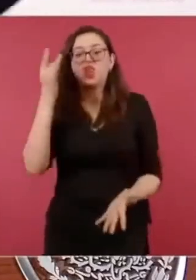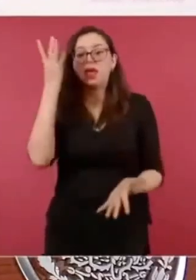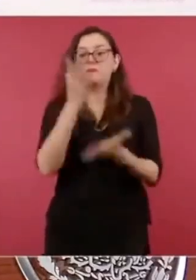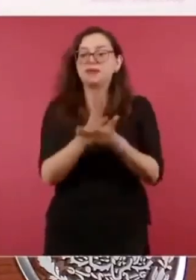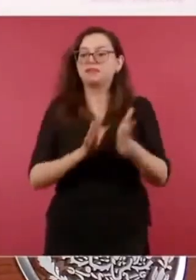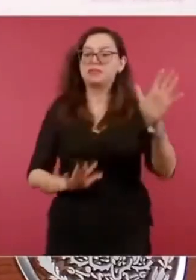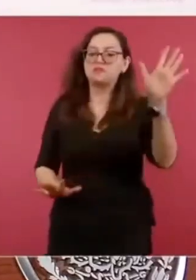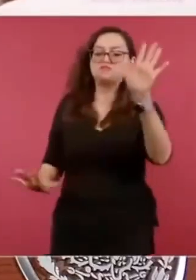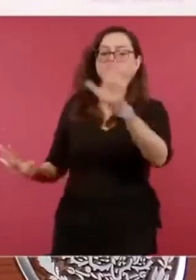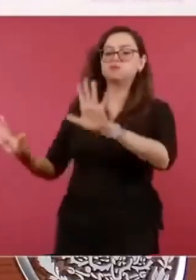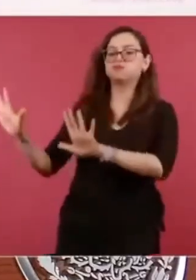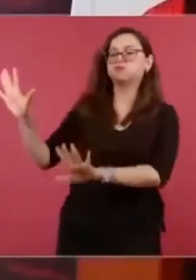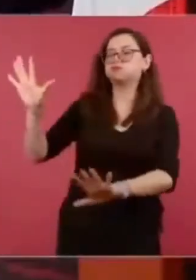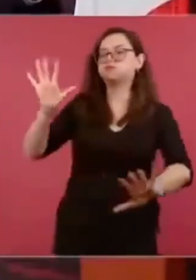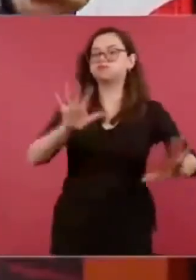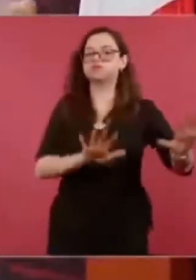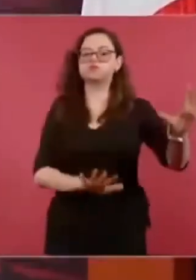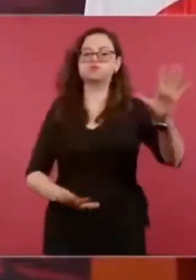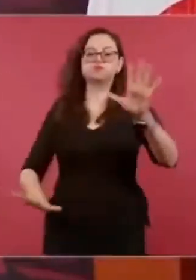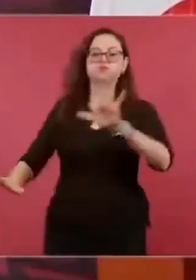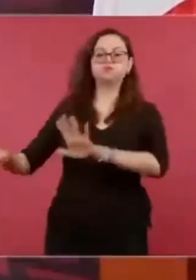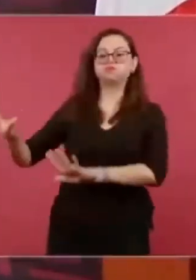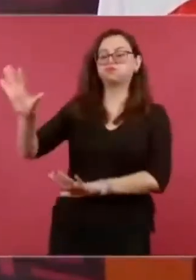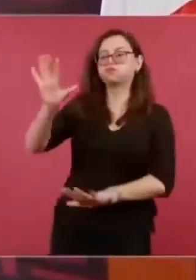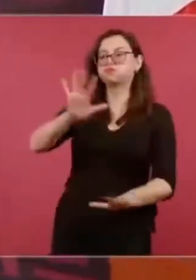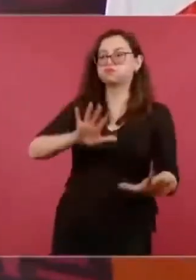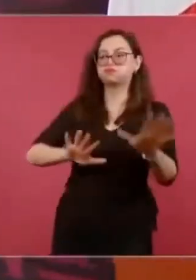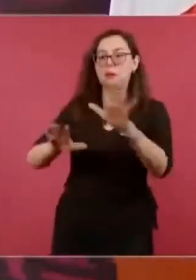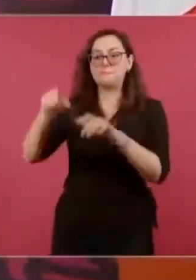están al servicio de las grandes corporaciones.